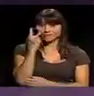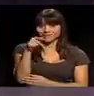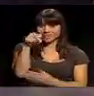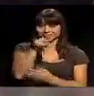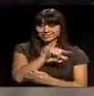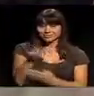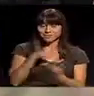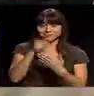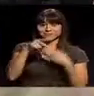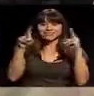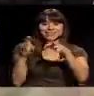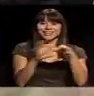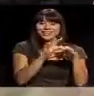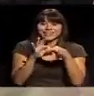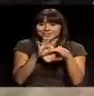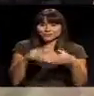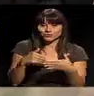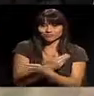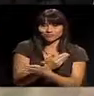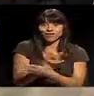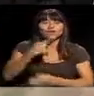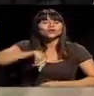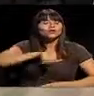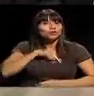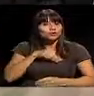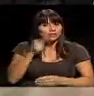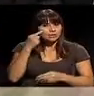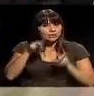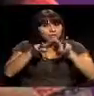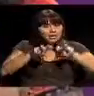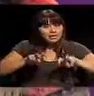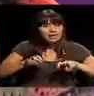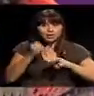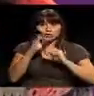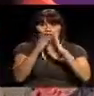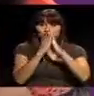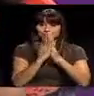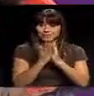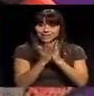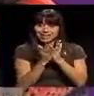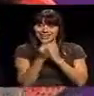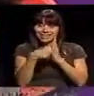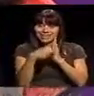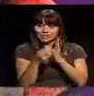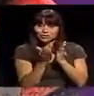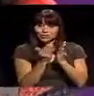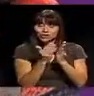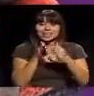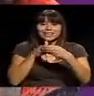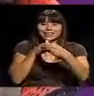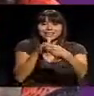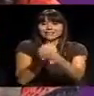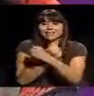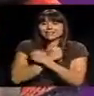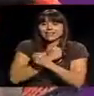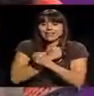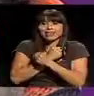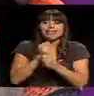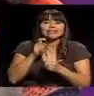Esta semana en Nexos estaremos analizando si las guías de afectividad y sexualidad del Ministerio de Educación